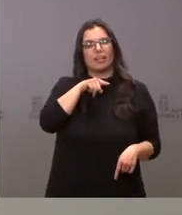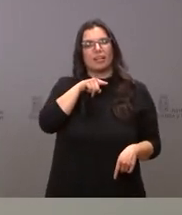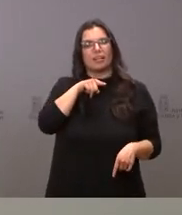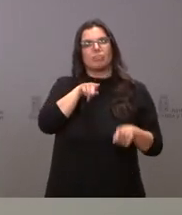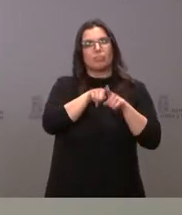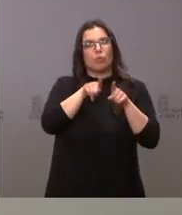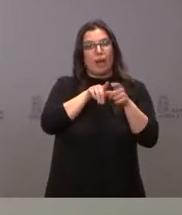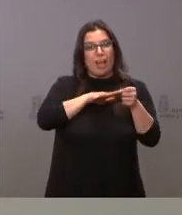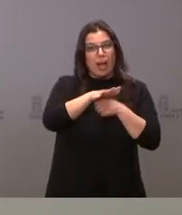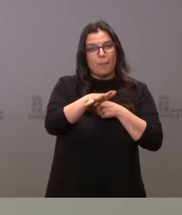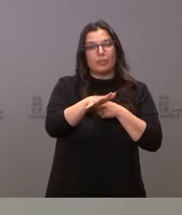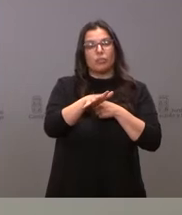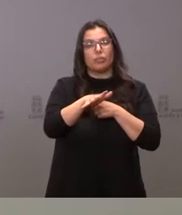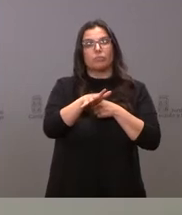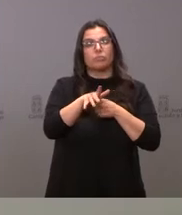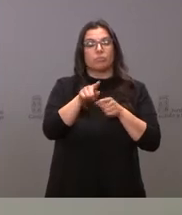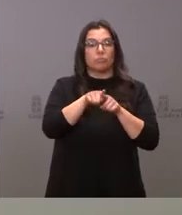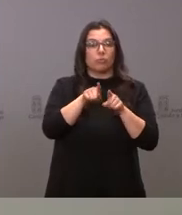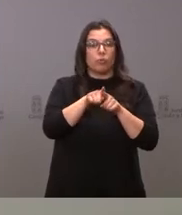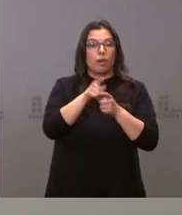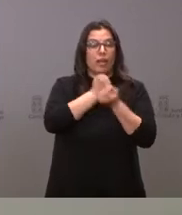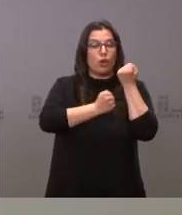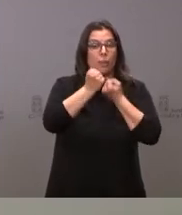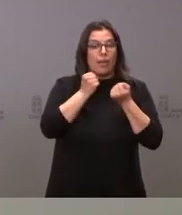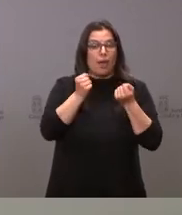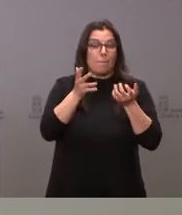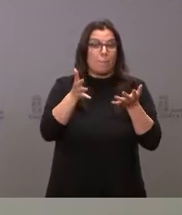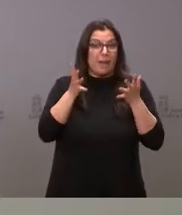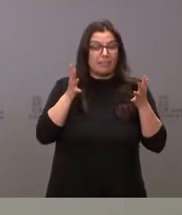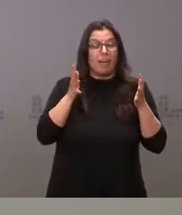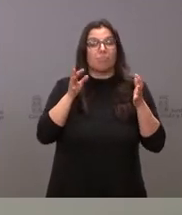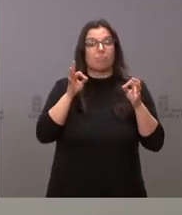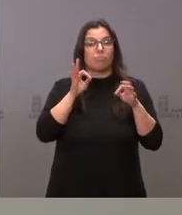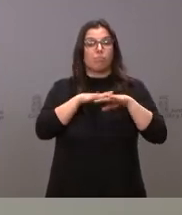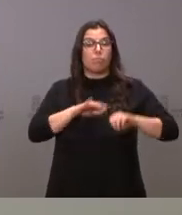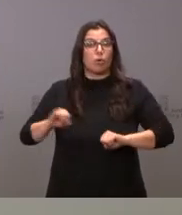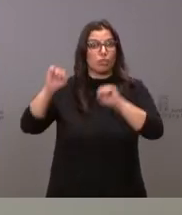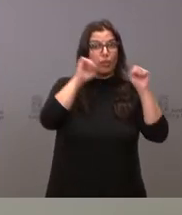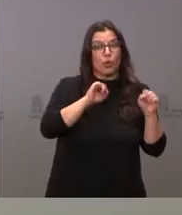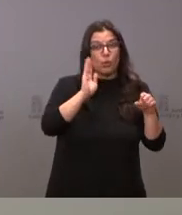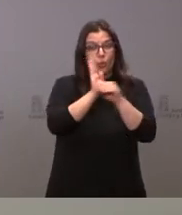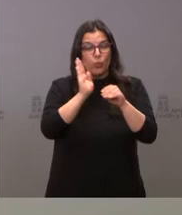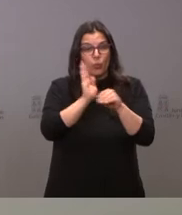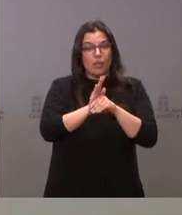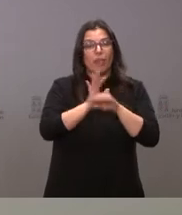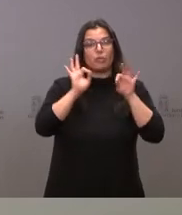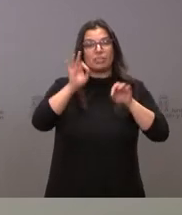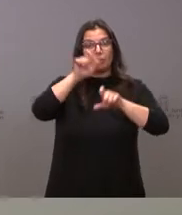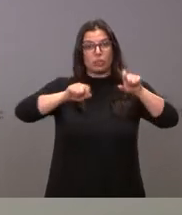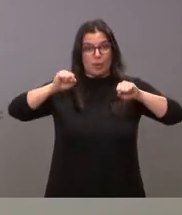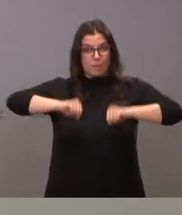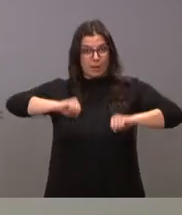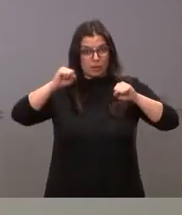Economy, de la economía de plata y, por tanto, de la protección, del cuidado y de la innovación en relación con las personas mayores.